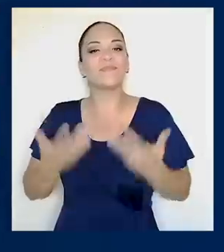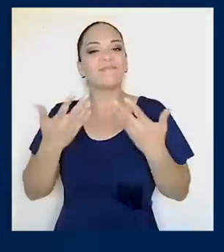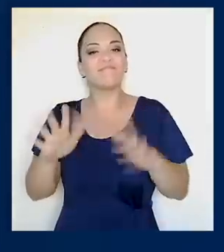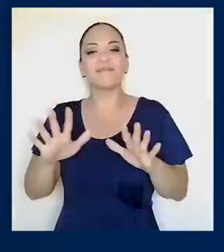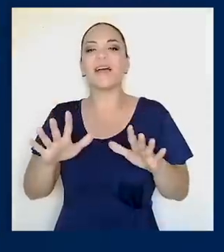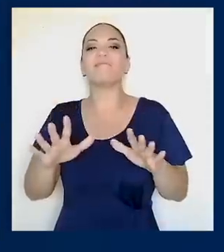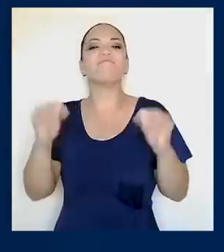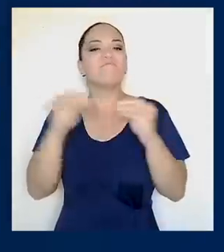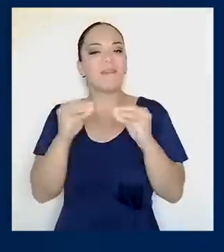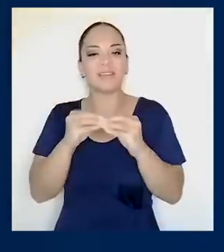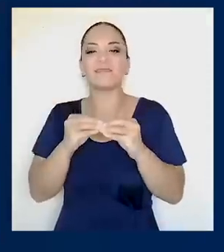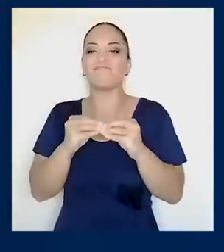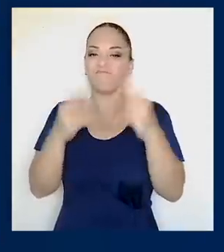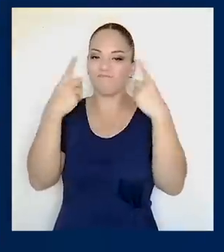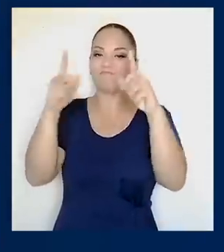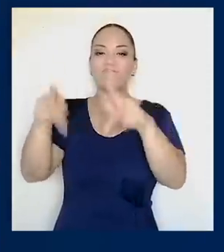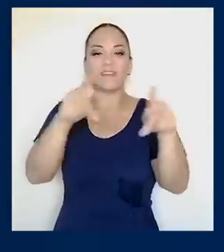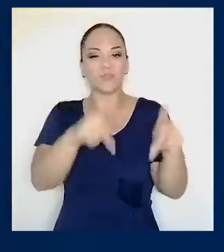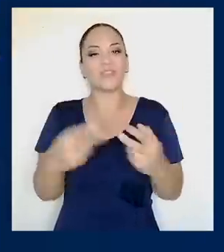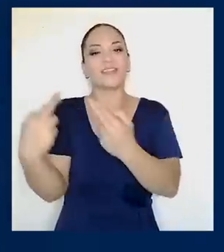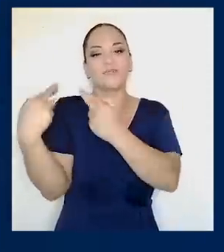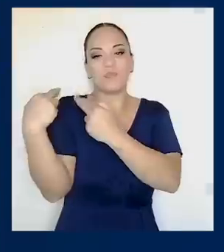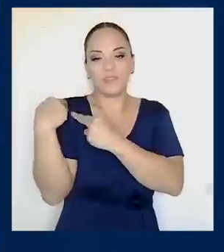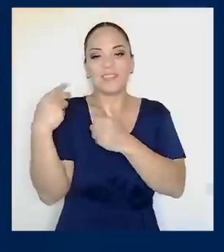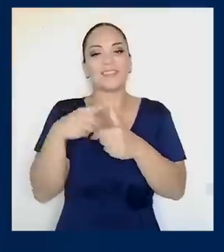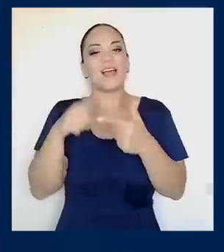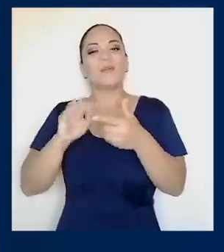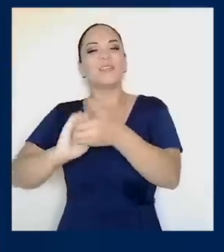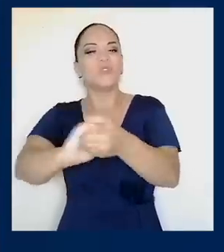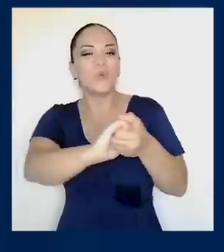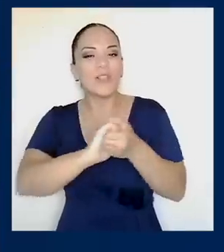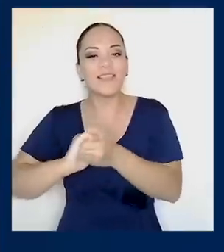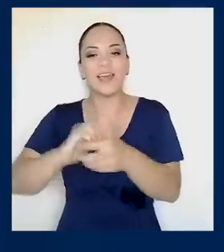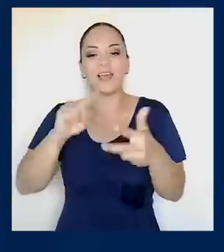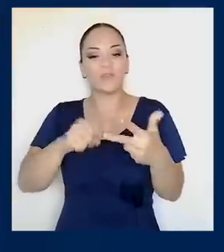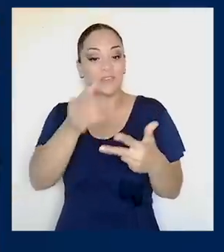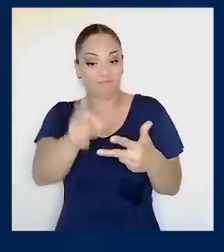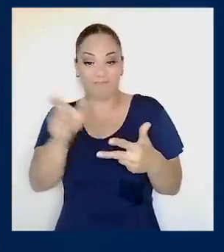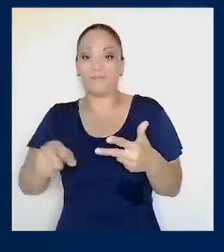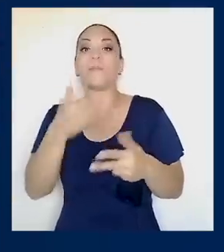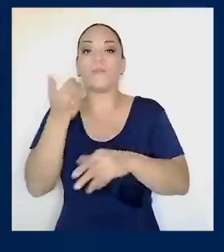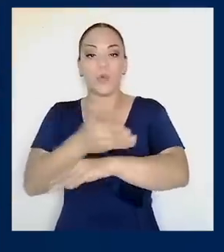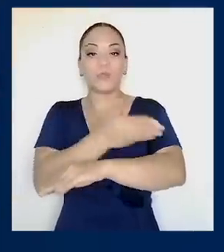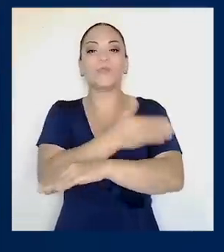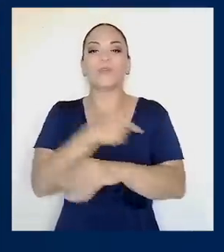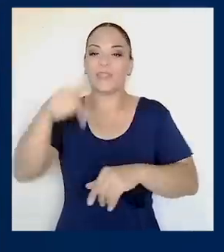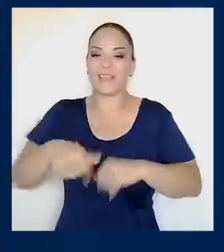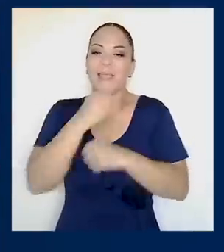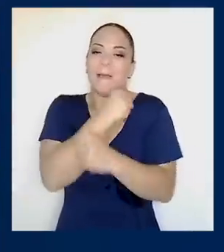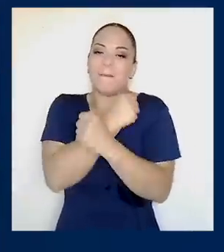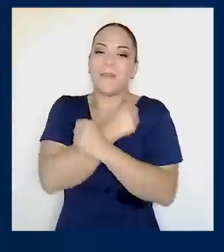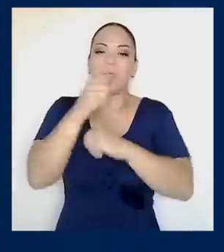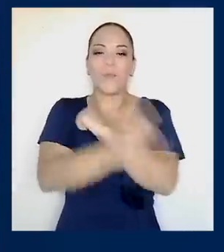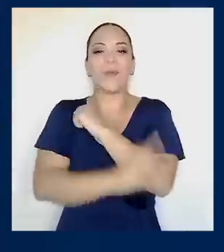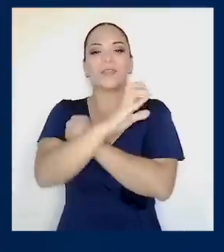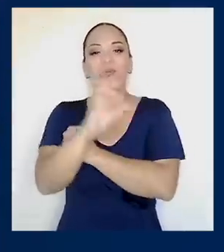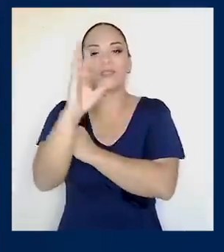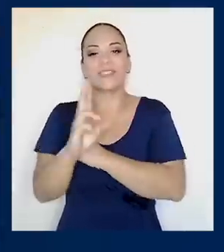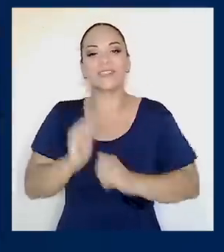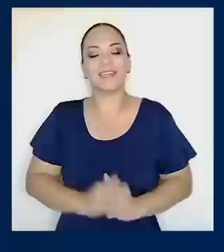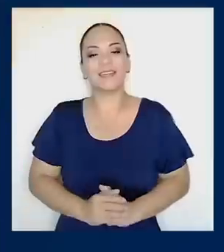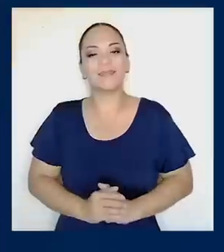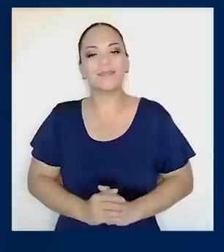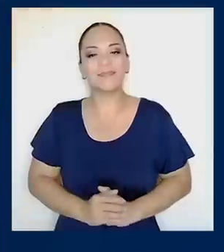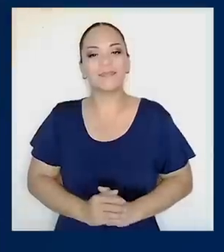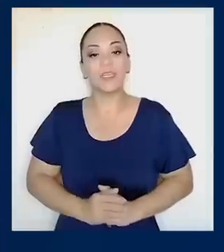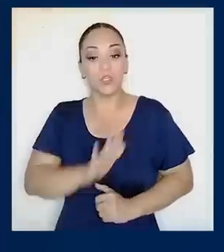tengamos más ciudadanos responsables, solidarios y prósperos en nuestra amada Costa Rica. Y es